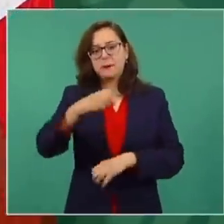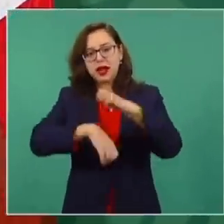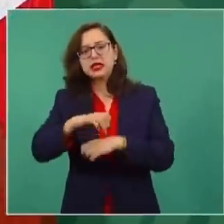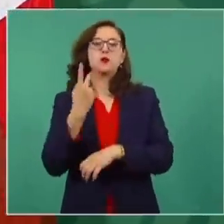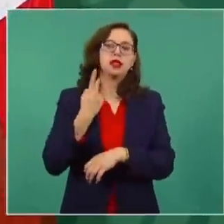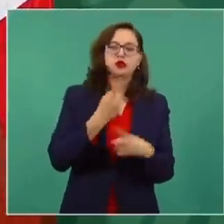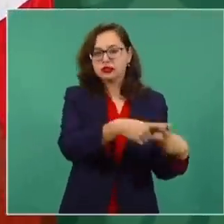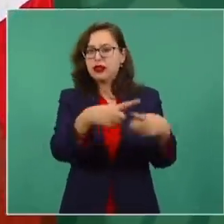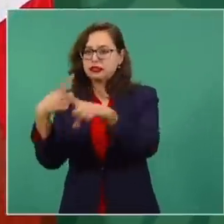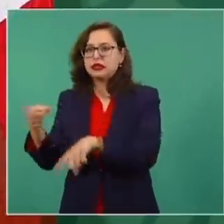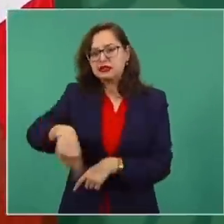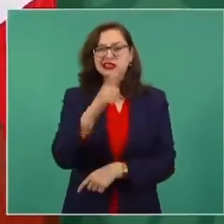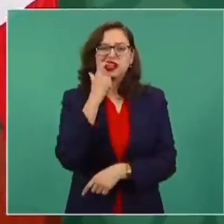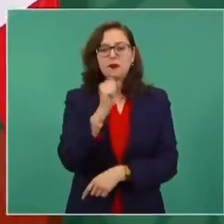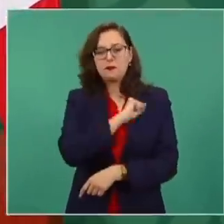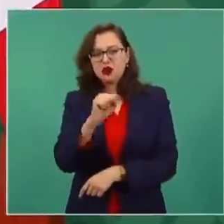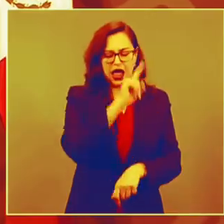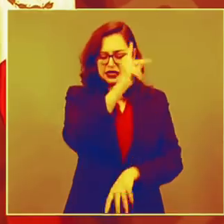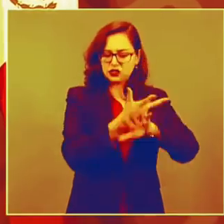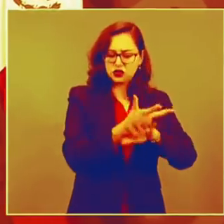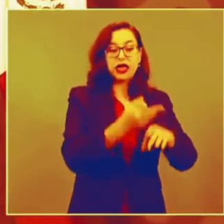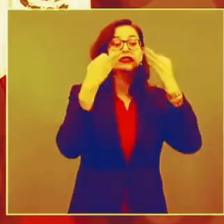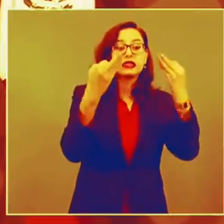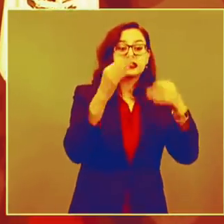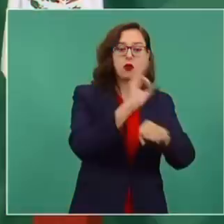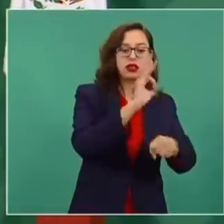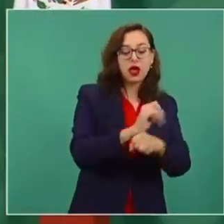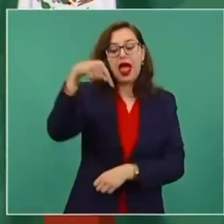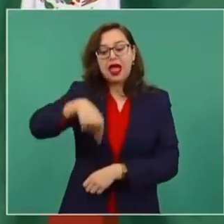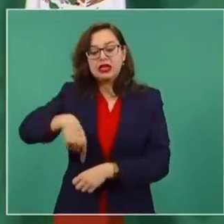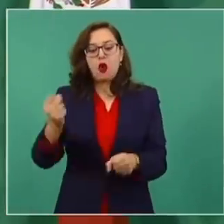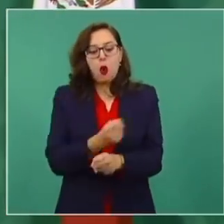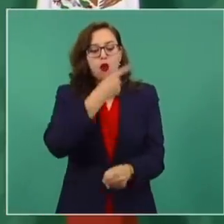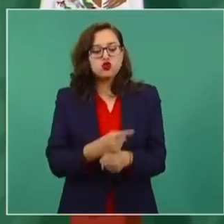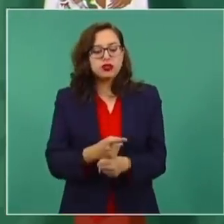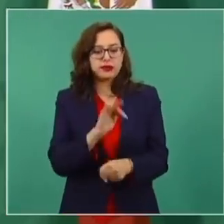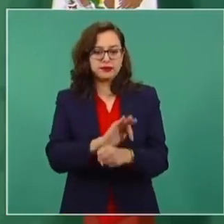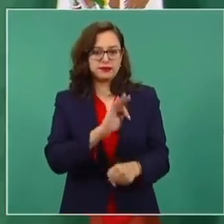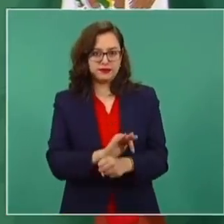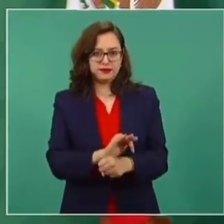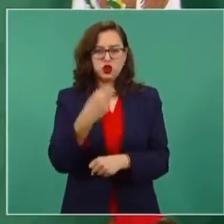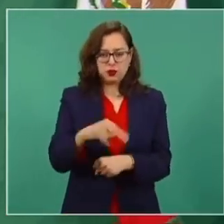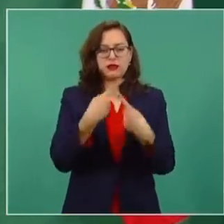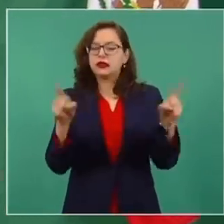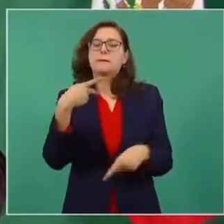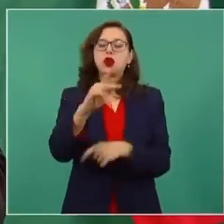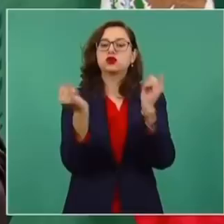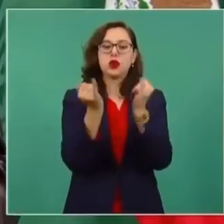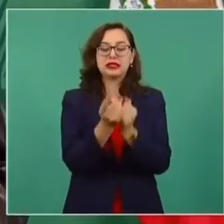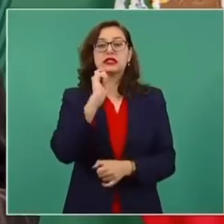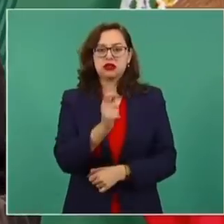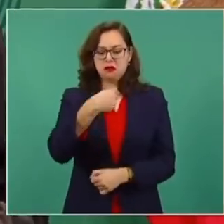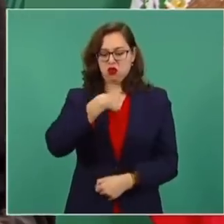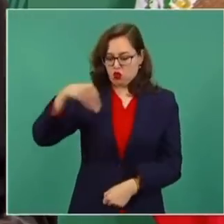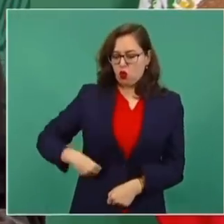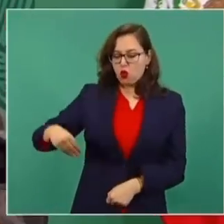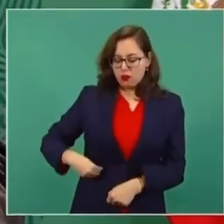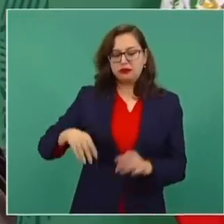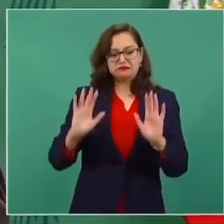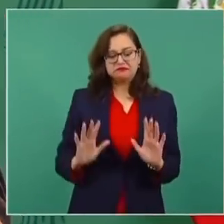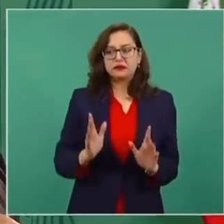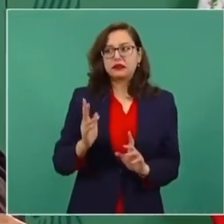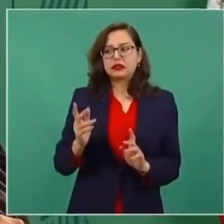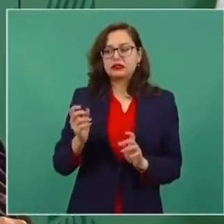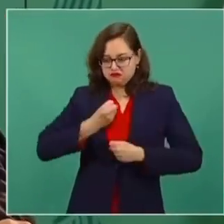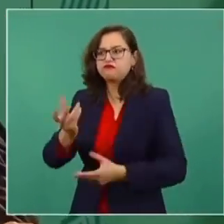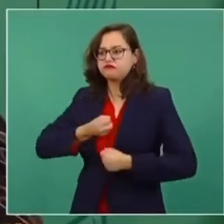Estados Unidos, y aquí se les llama el criterio de oportunidad. Entonces, se pueden acoger a eso, a cambio de dar información para